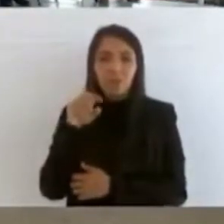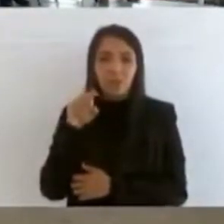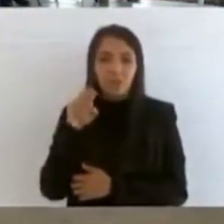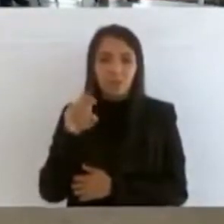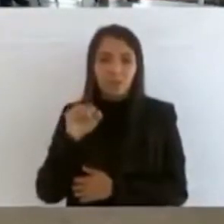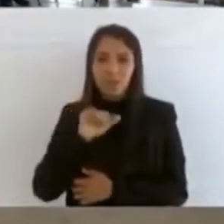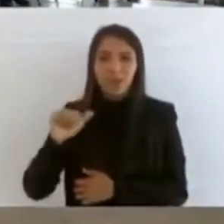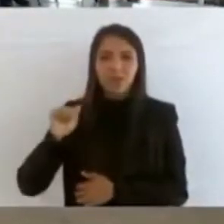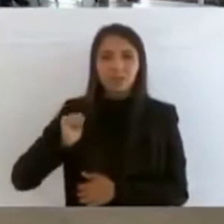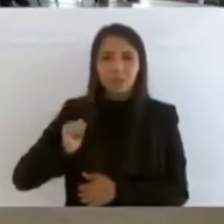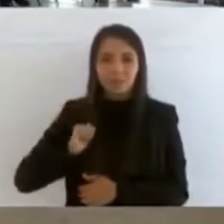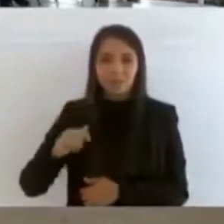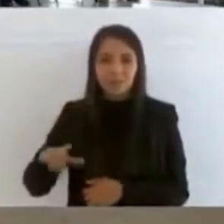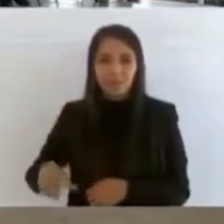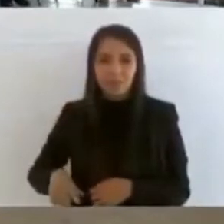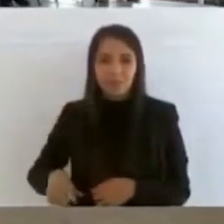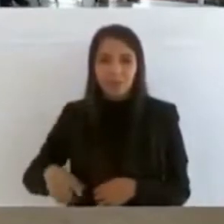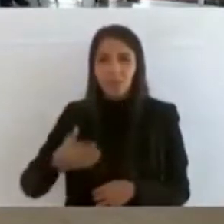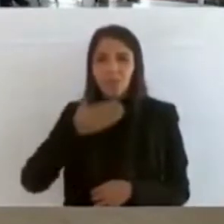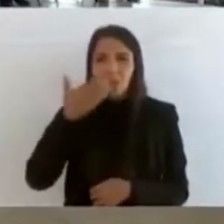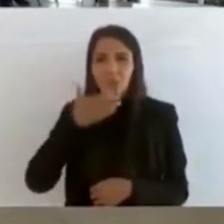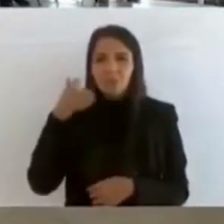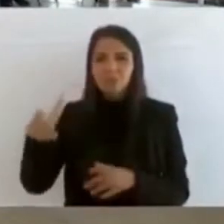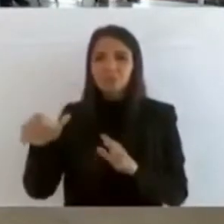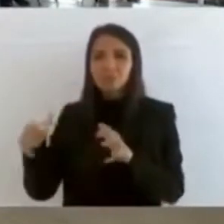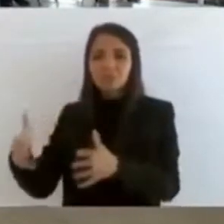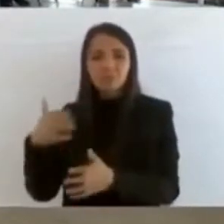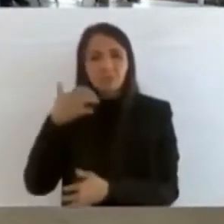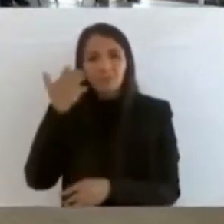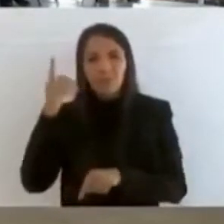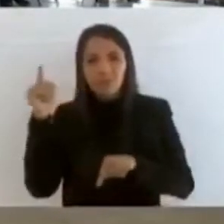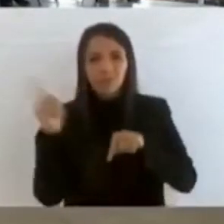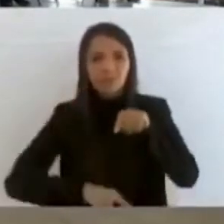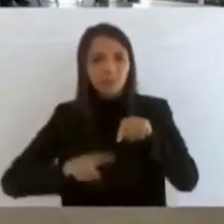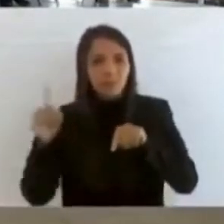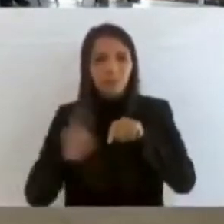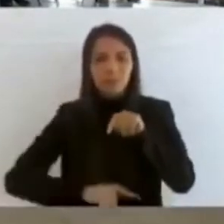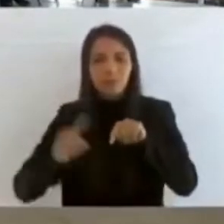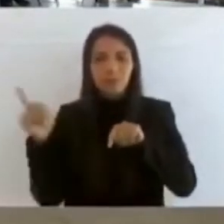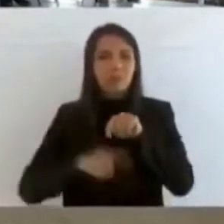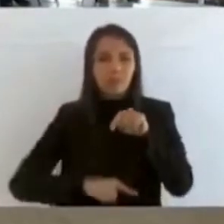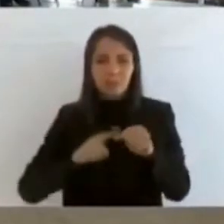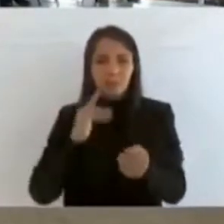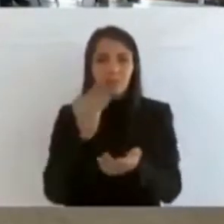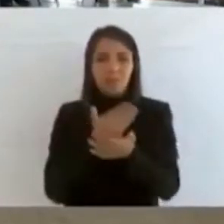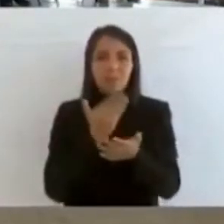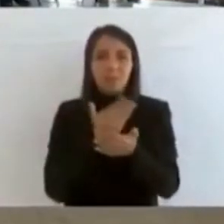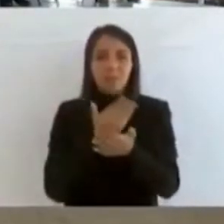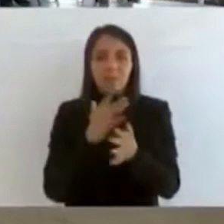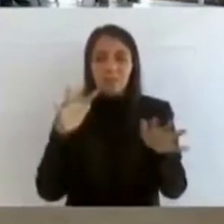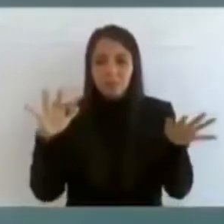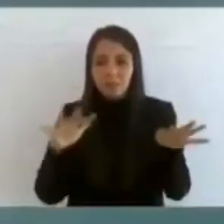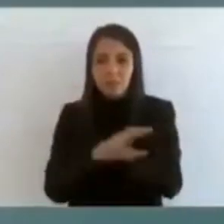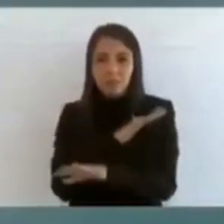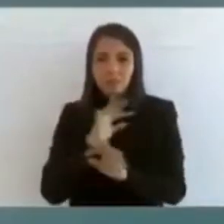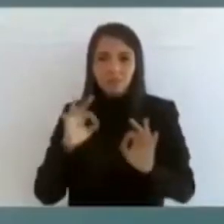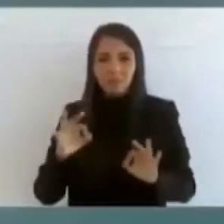Quieren, a como dé lugar, frenar, detener la transformación.